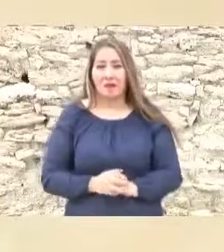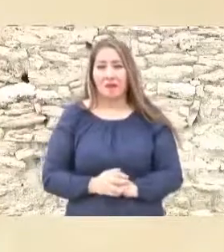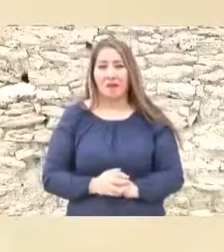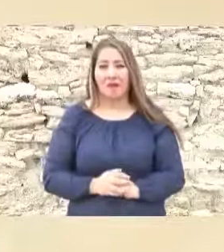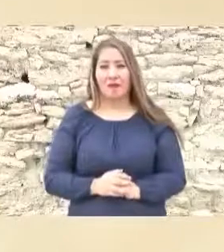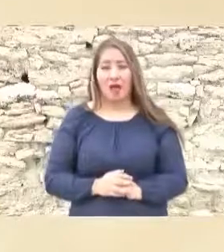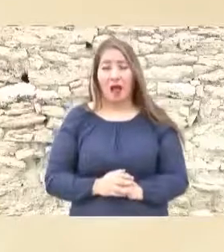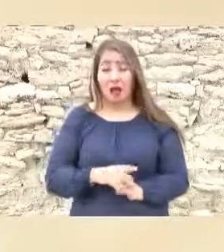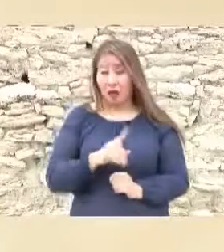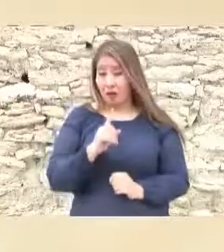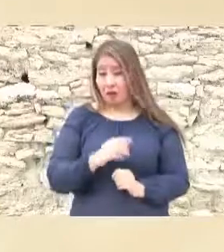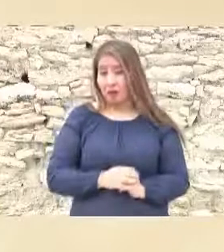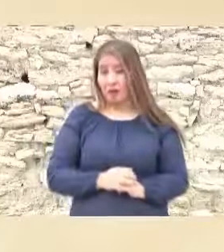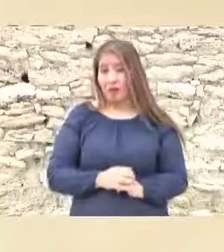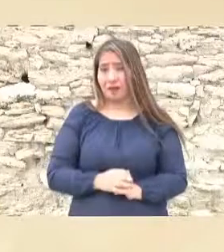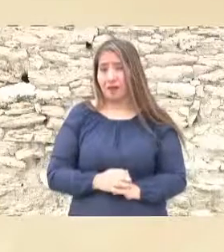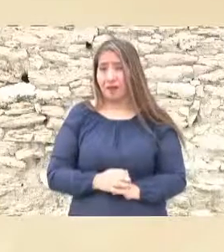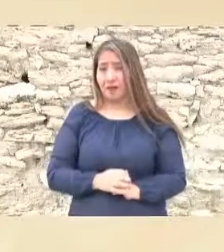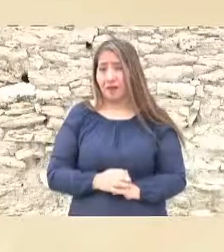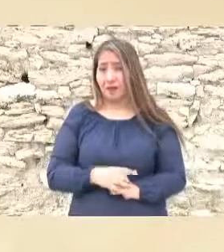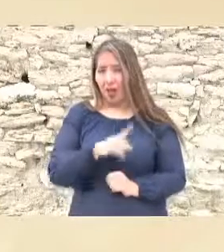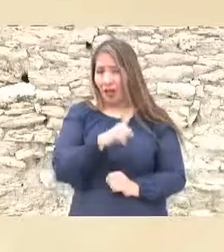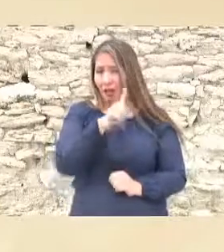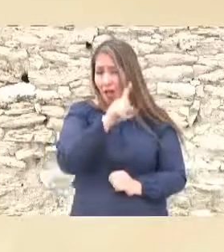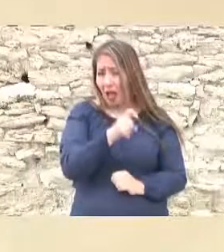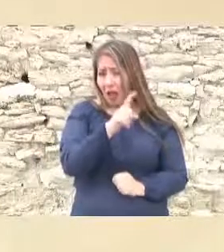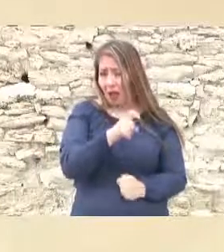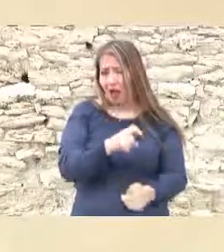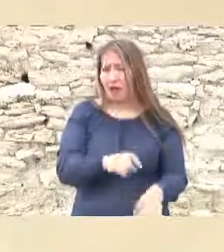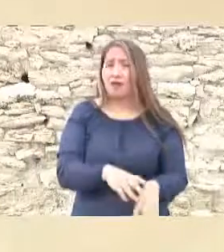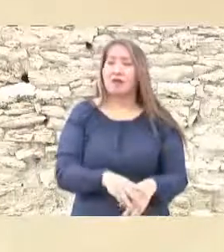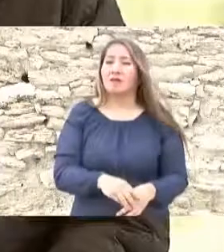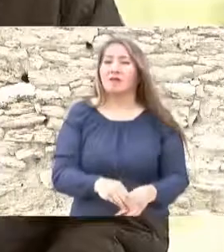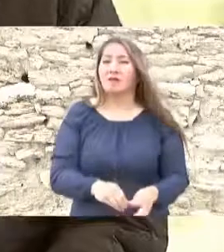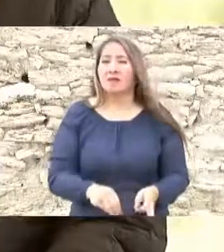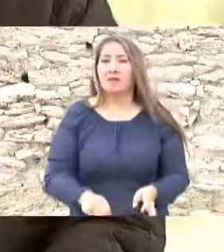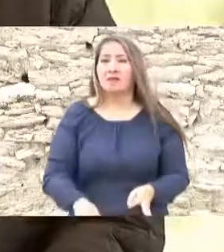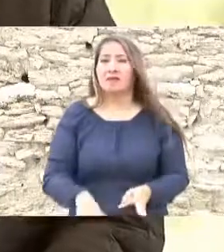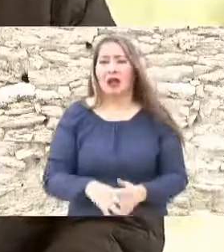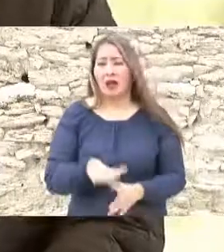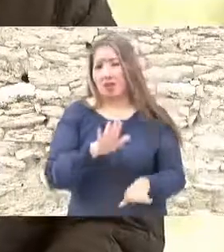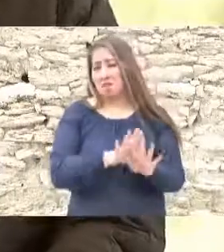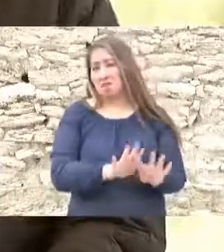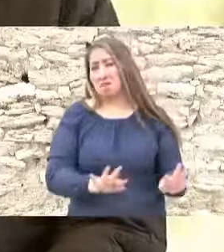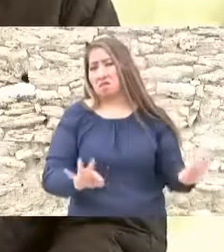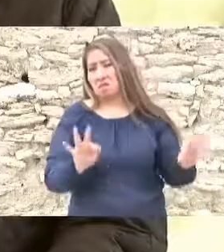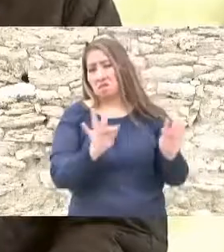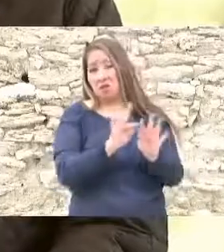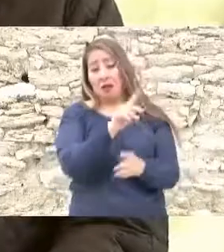en el caso de este recurso que es fundamental